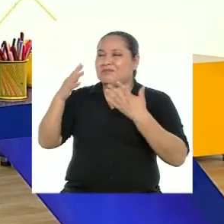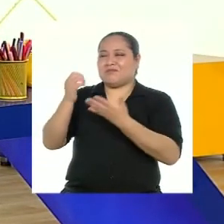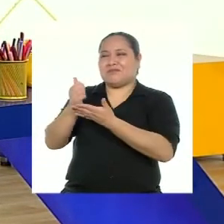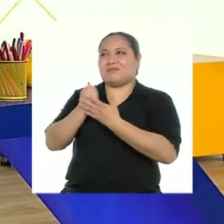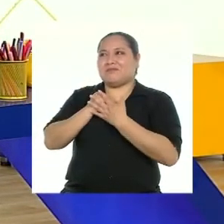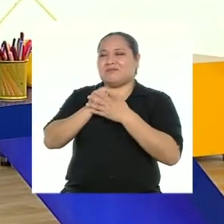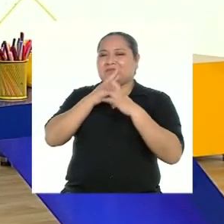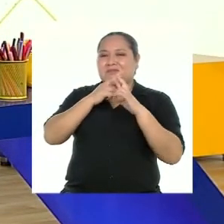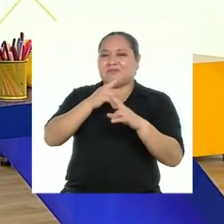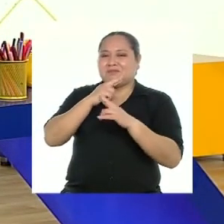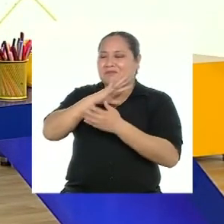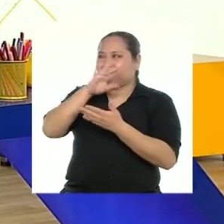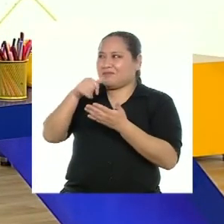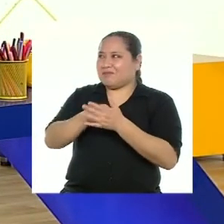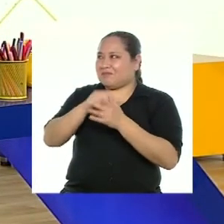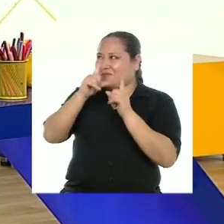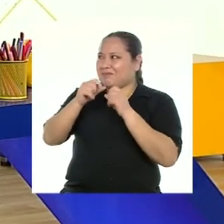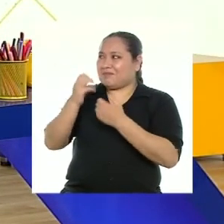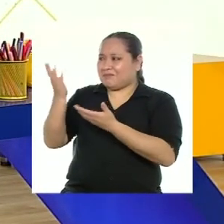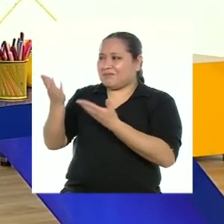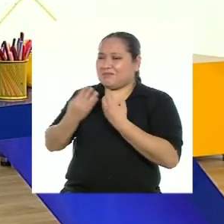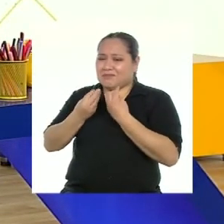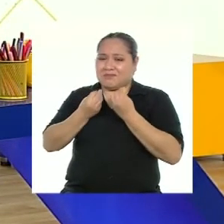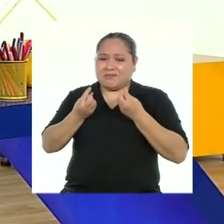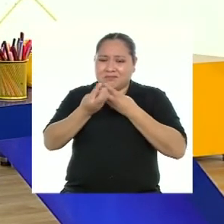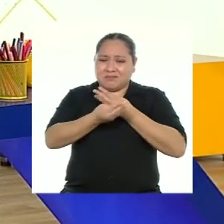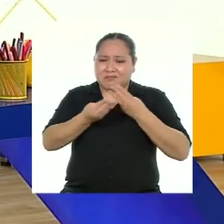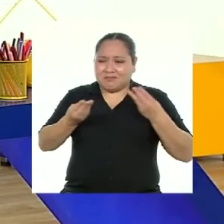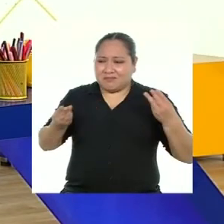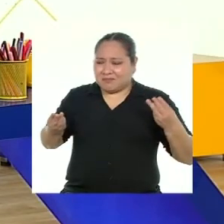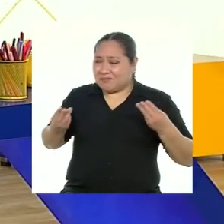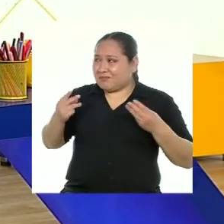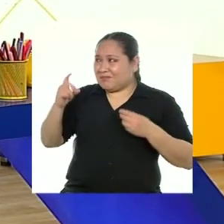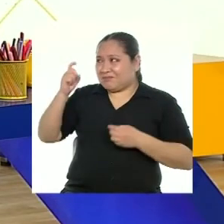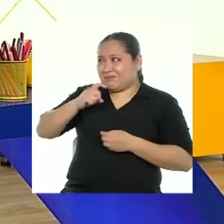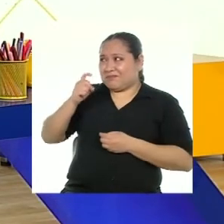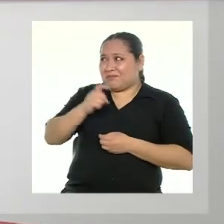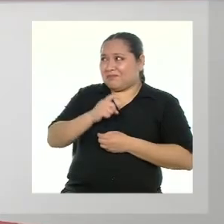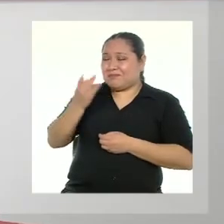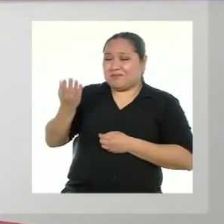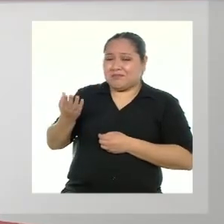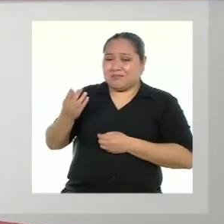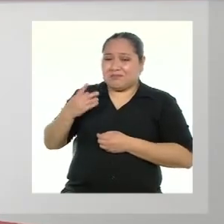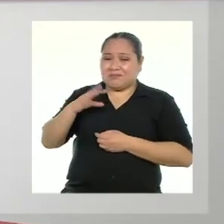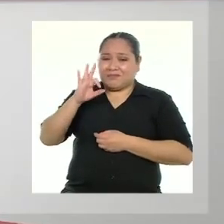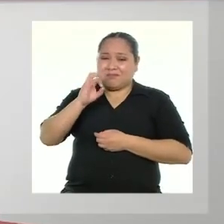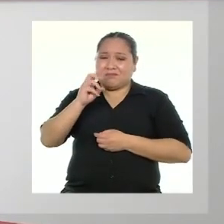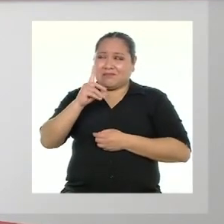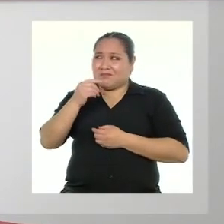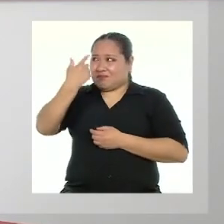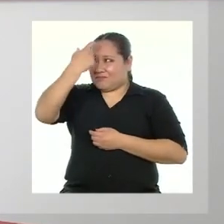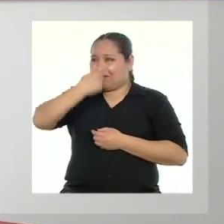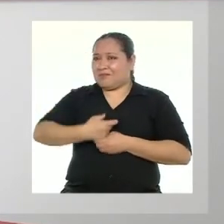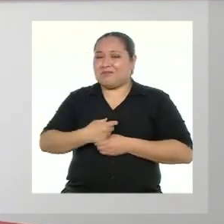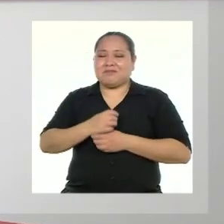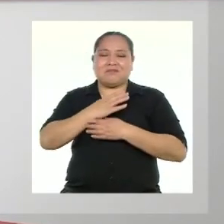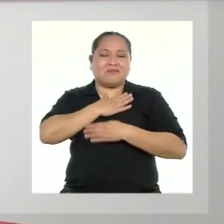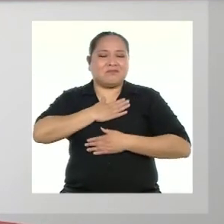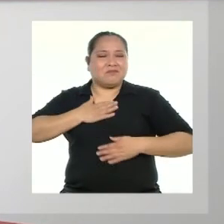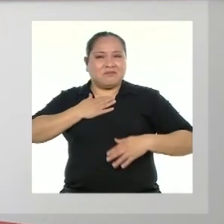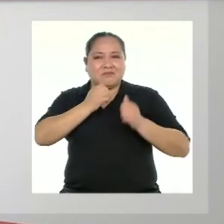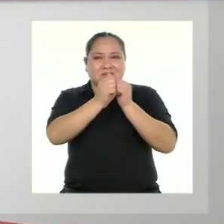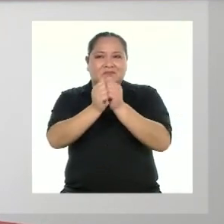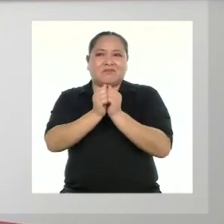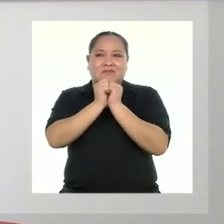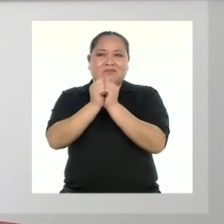todas las preguntas y nos ha dado todas las herramientas que necesitamos para hacer nuestro FODA personal Ha sido un placer acompañarlas